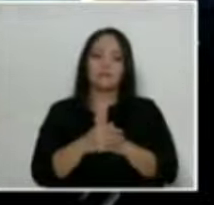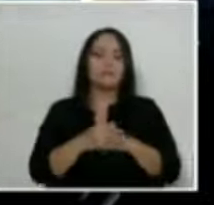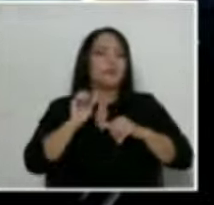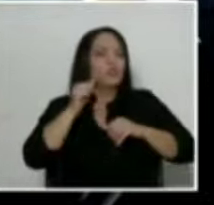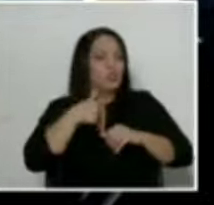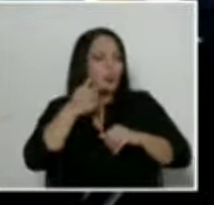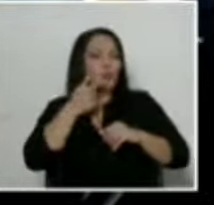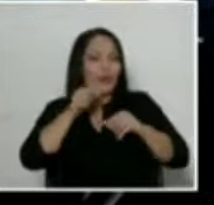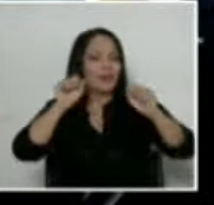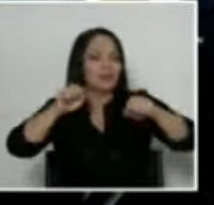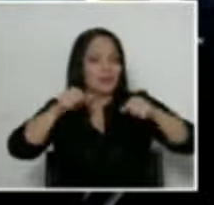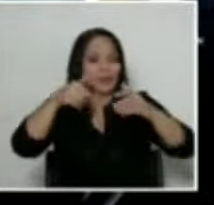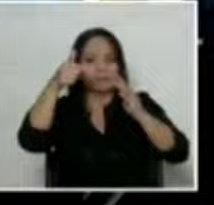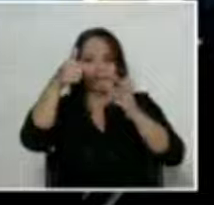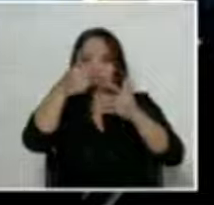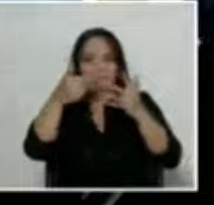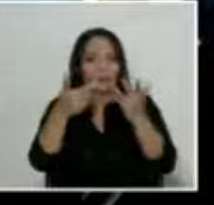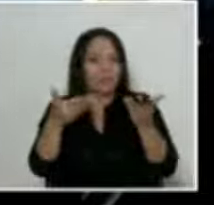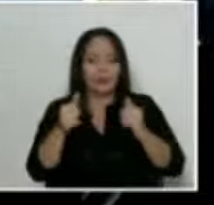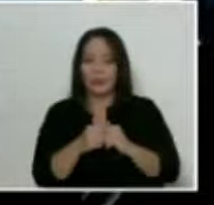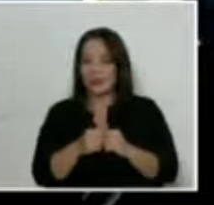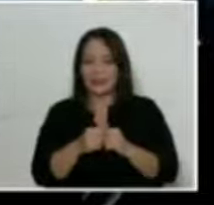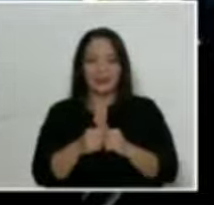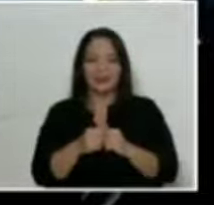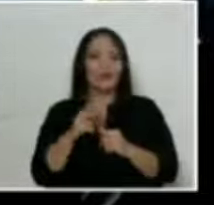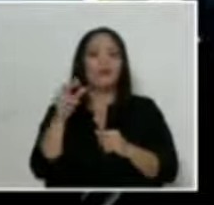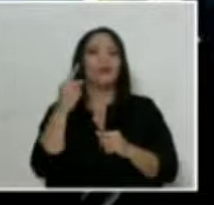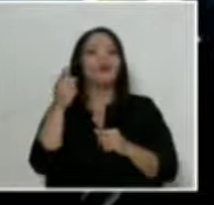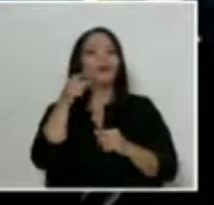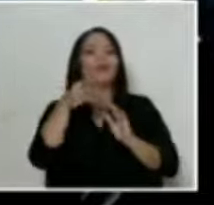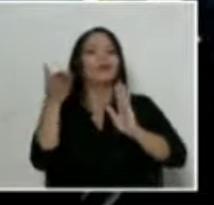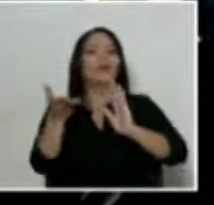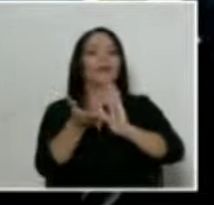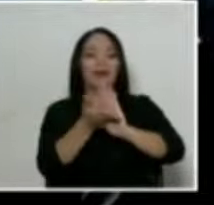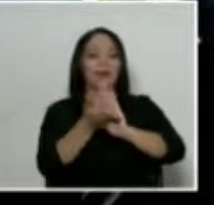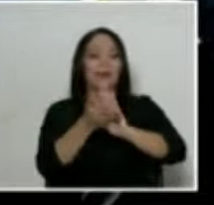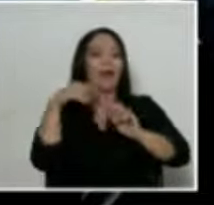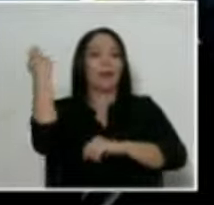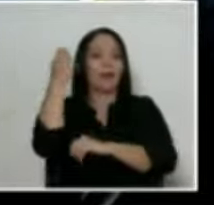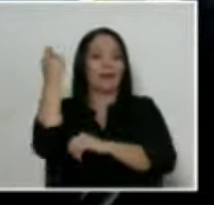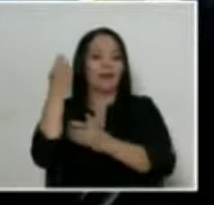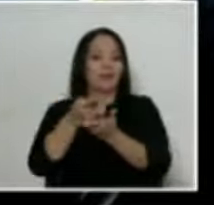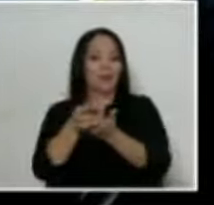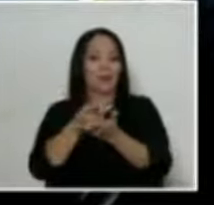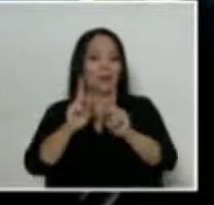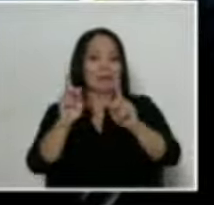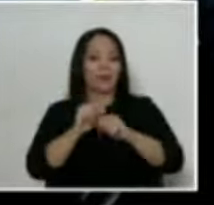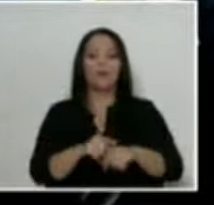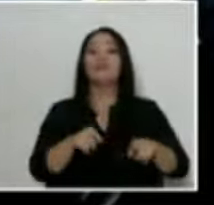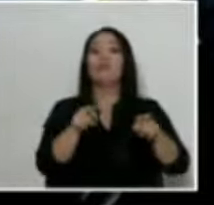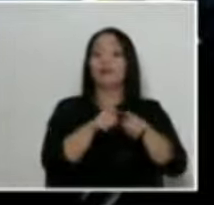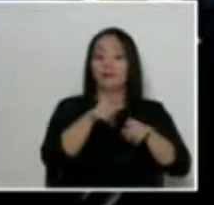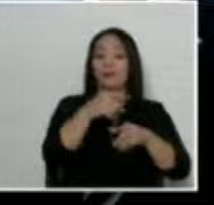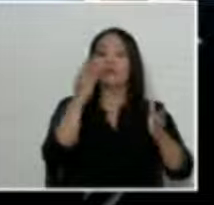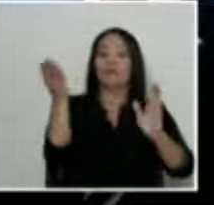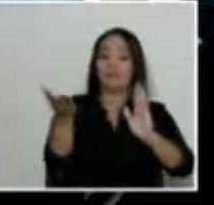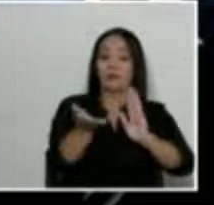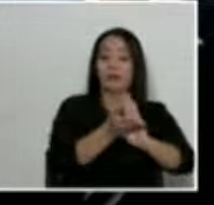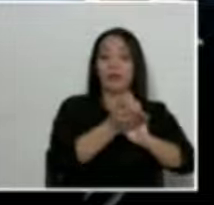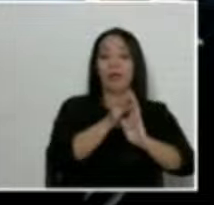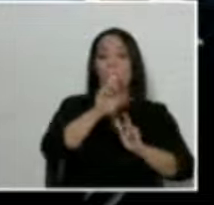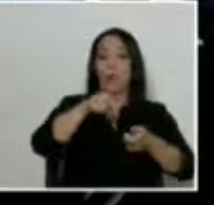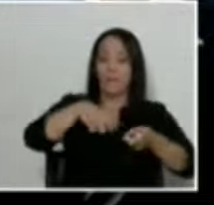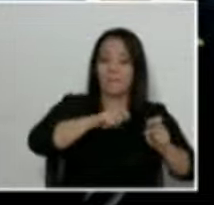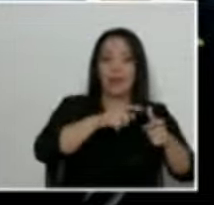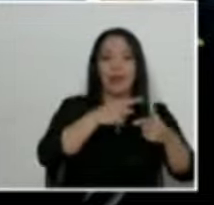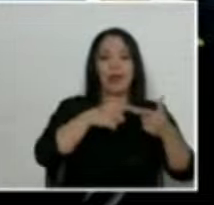que no es una afectación sólo que sería para Guanacaste, sería una afectación para la zona norte del país, Upala, Los